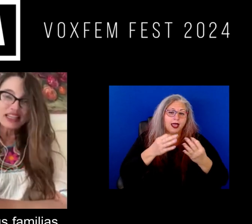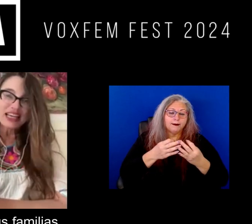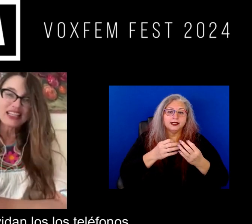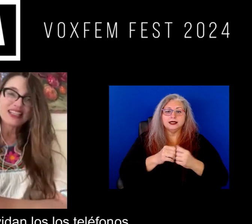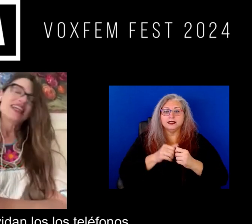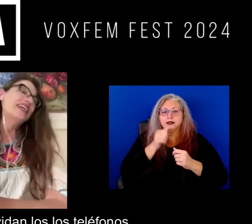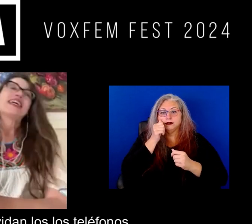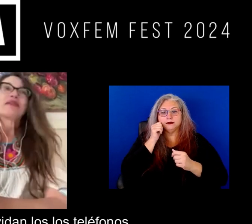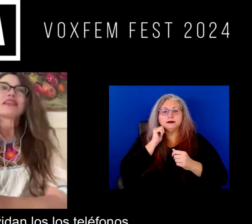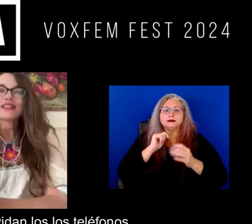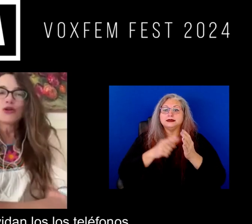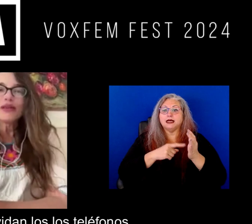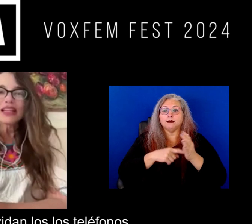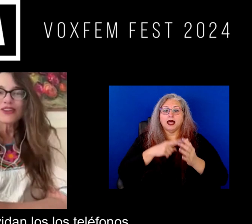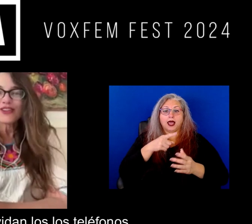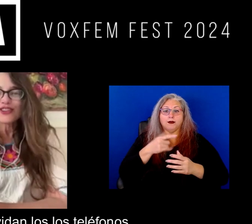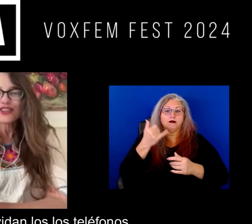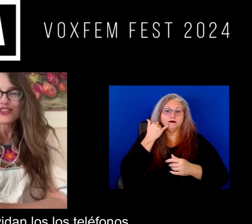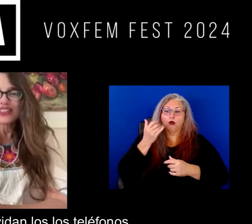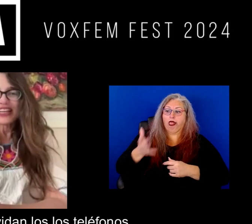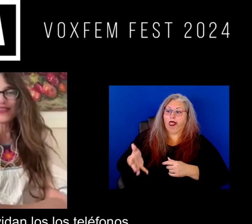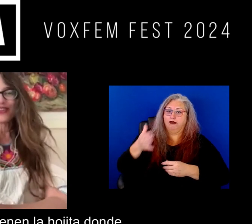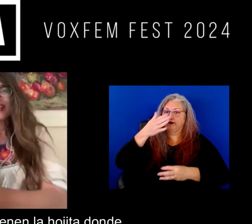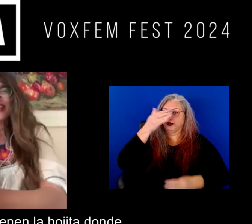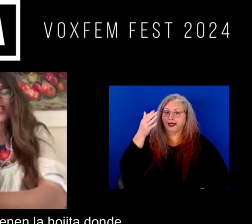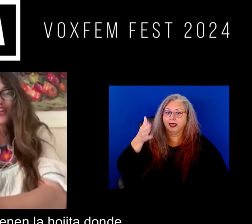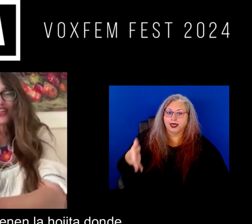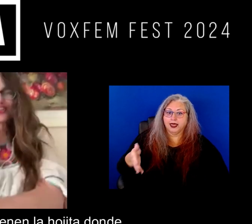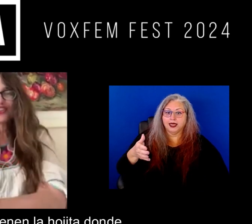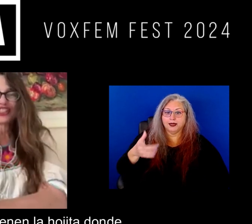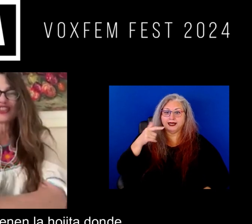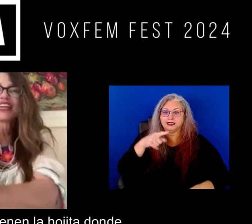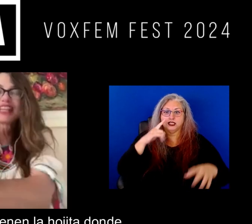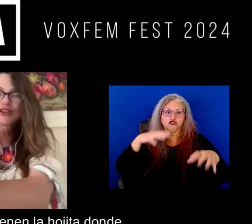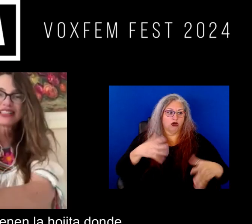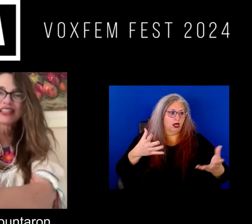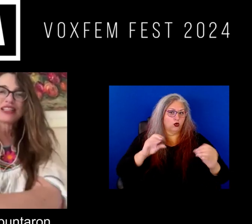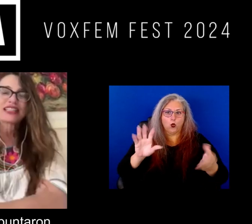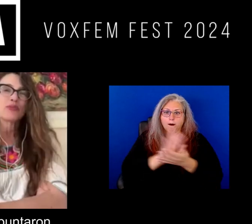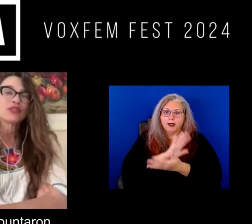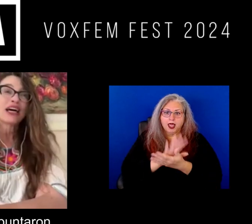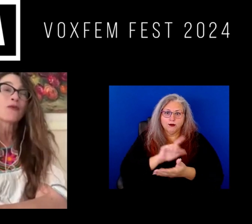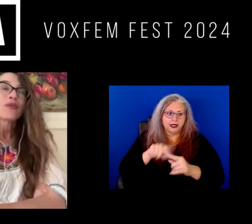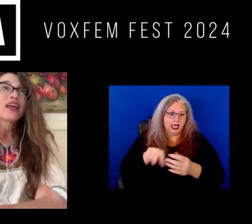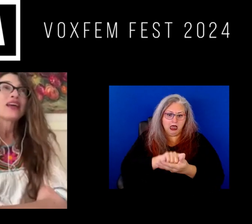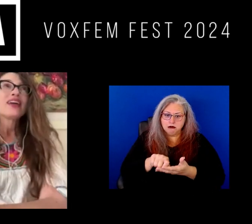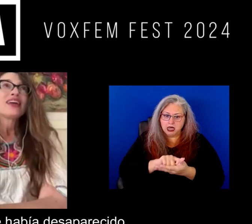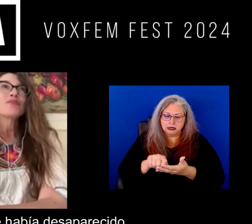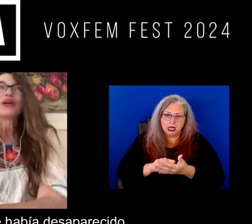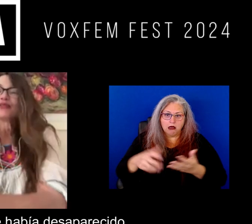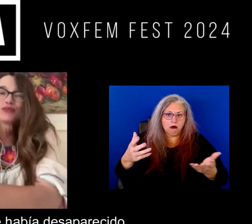familias a veces hasta olvidan ¿no? los teléfonos del shock ¿no? y no tienen la hojita donde los apuntaron